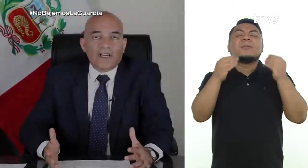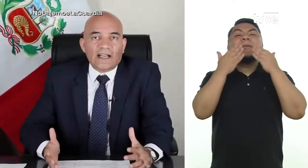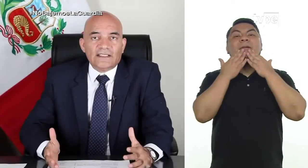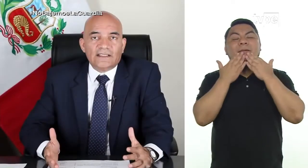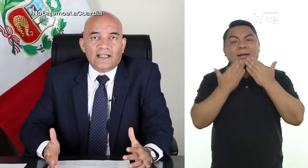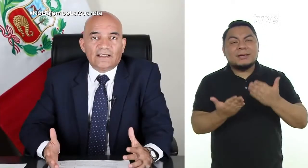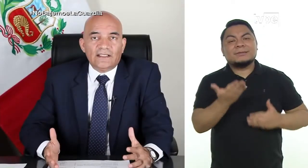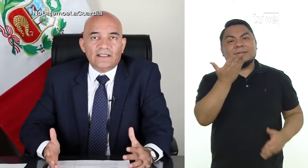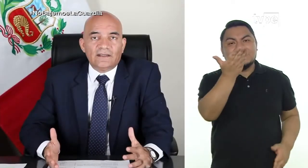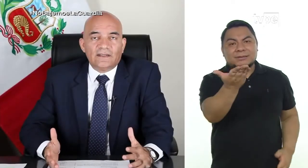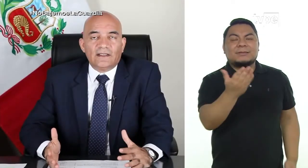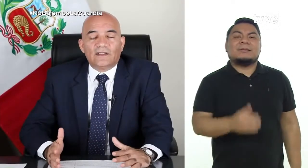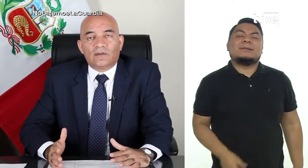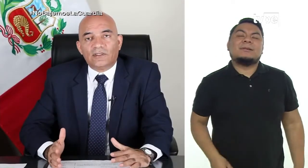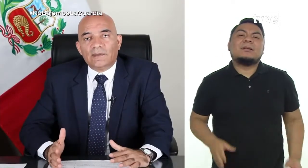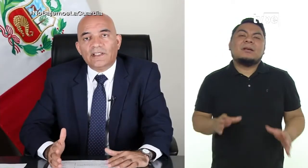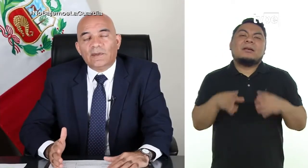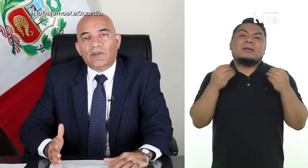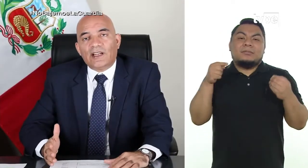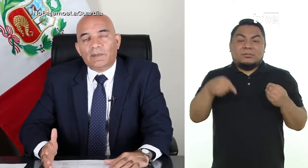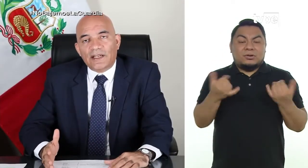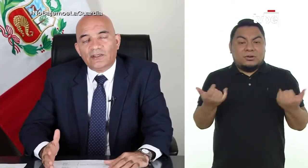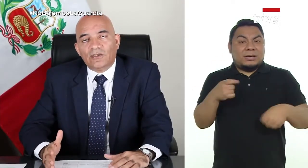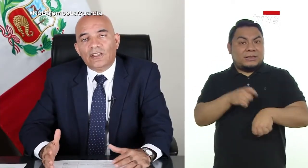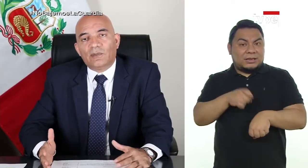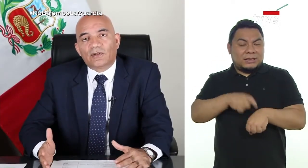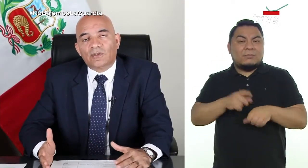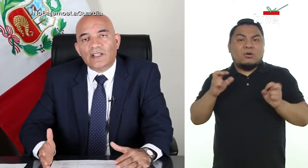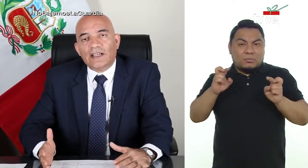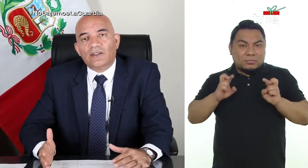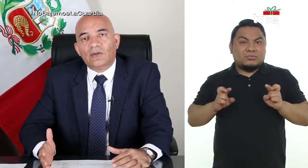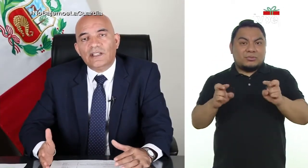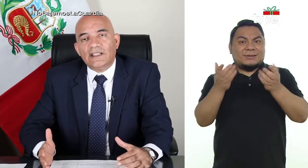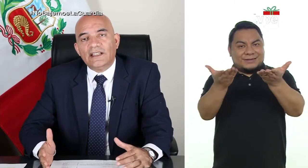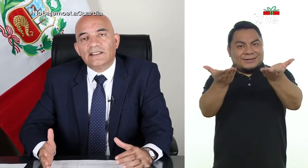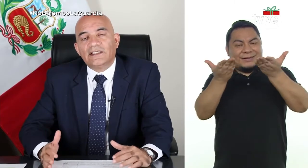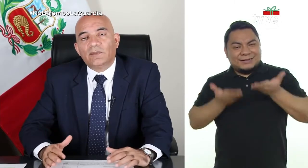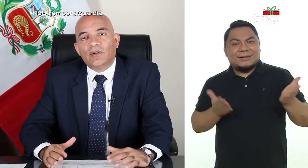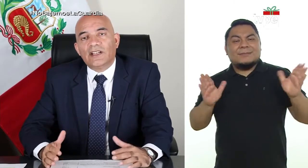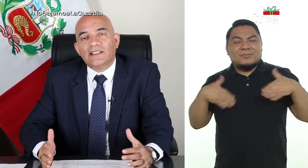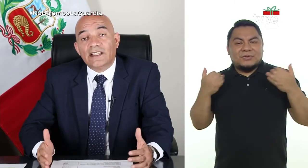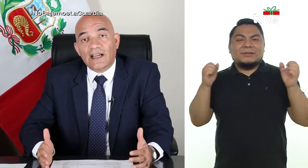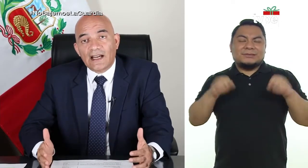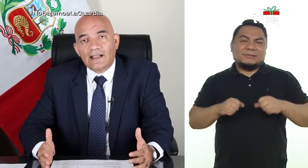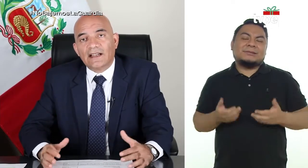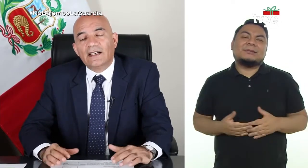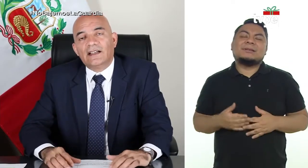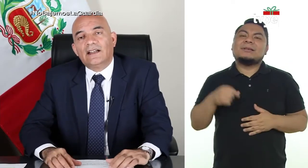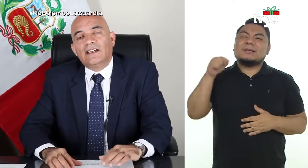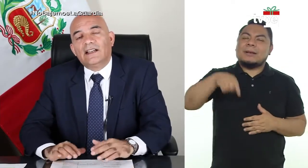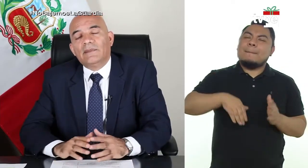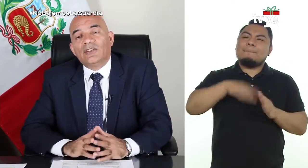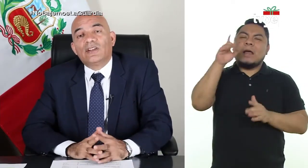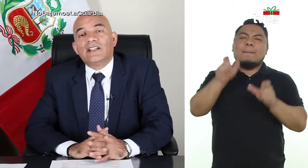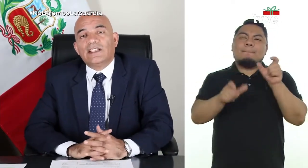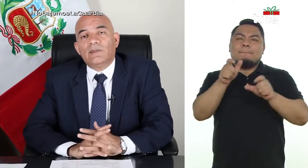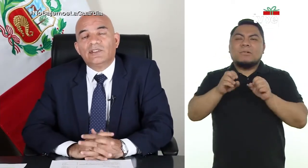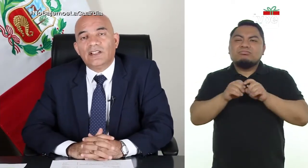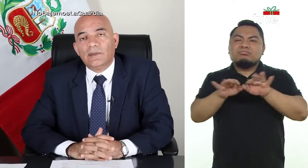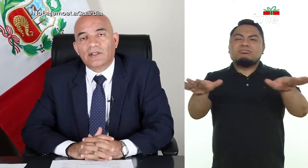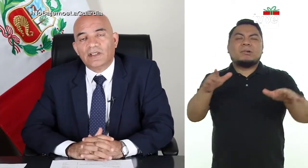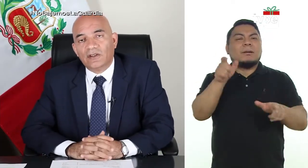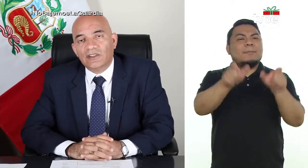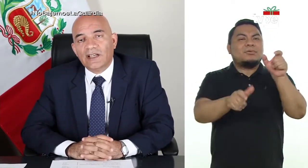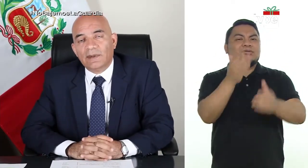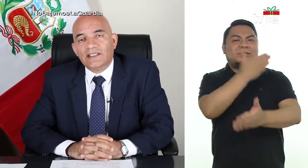Muchas gracias a ti justamente por el espacio y la oportunidad que nos brindas de poder llegar a la mayor cantidad